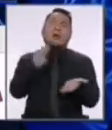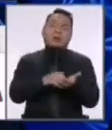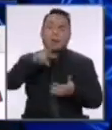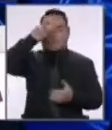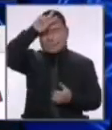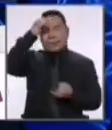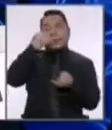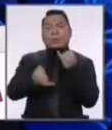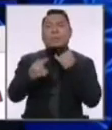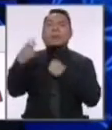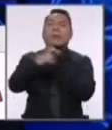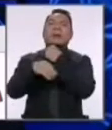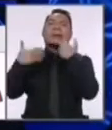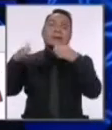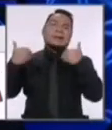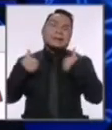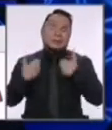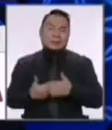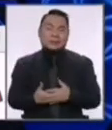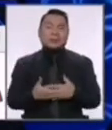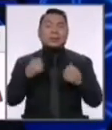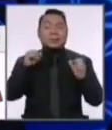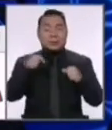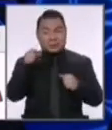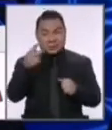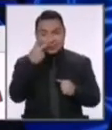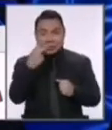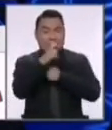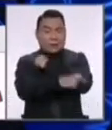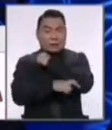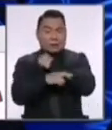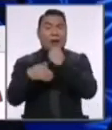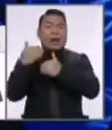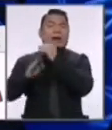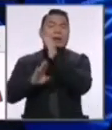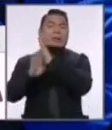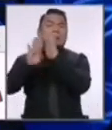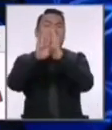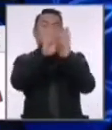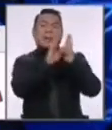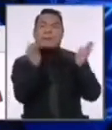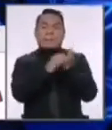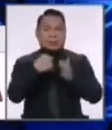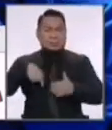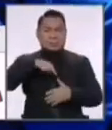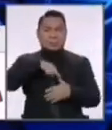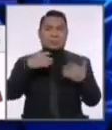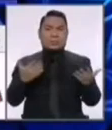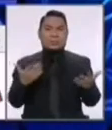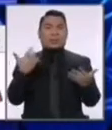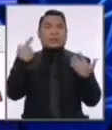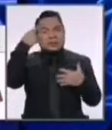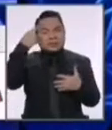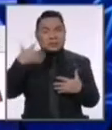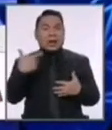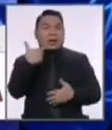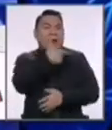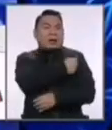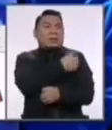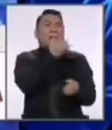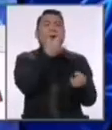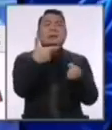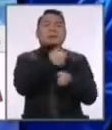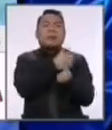últimos porque los demás países ya tienen. Y así vemos países que están avanzando un ratio mucho mayor que nosotros que van a acabar con la vacunación